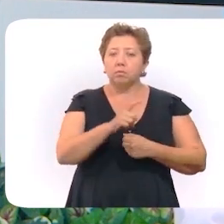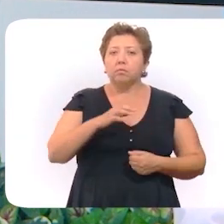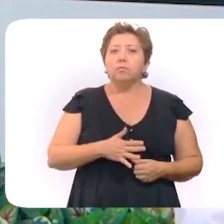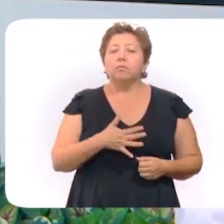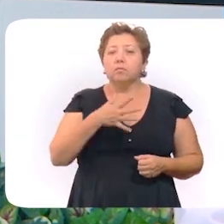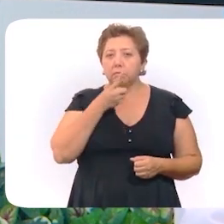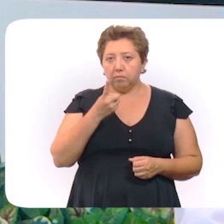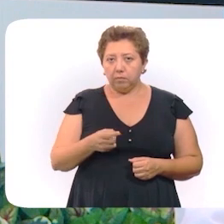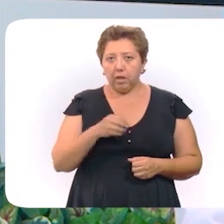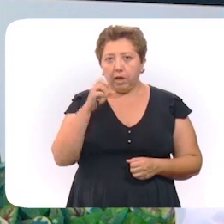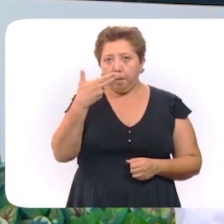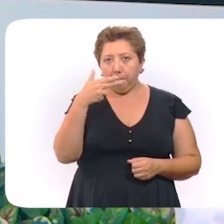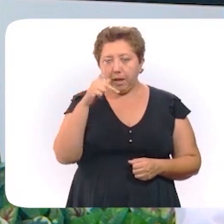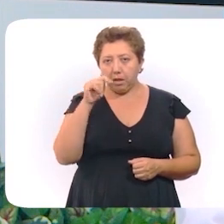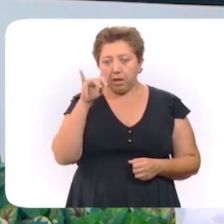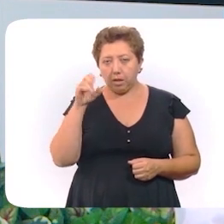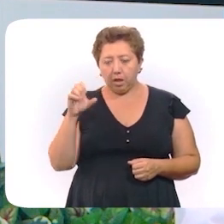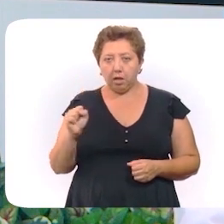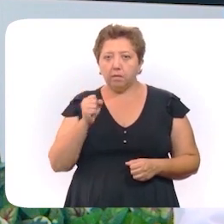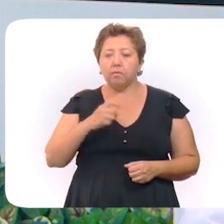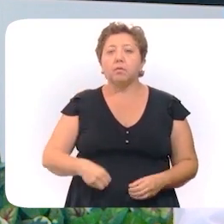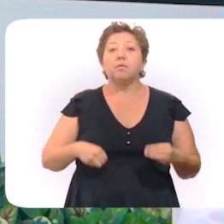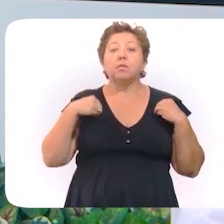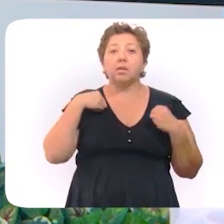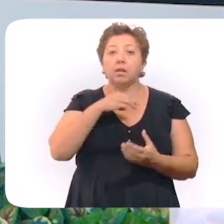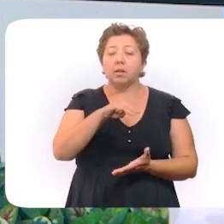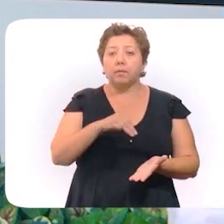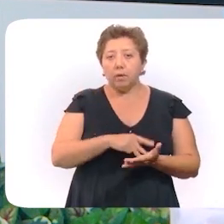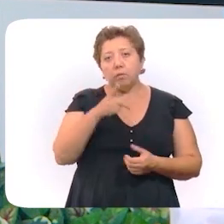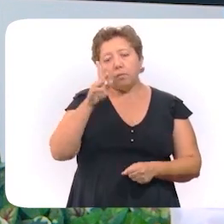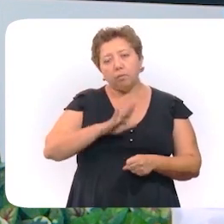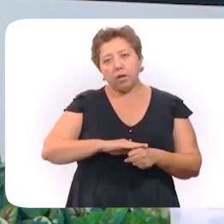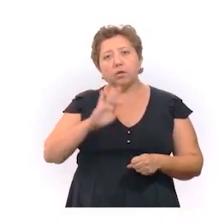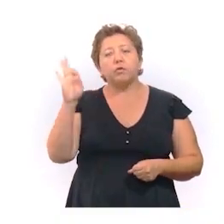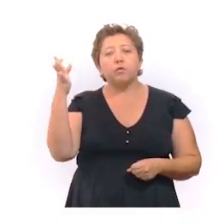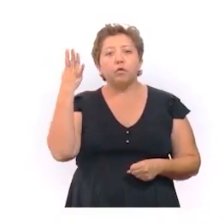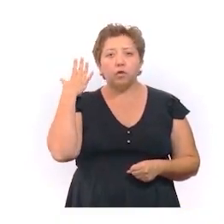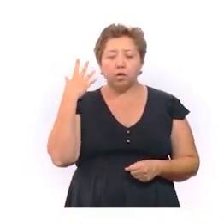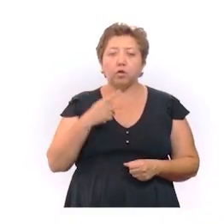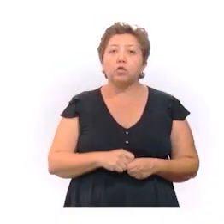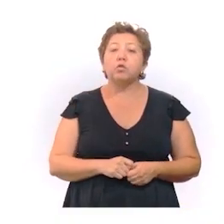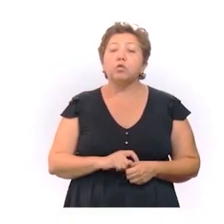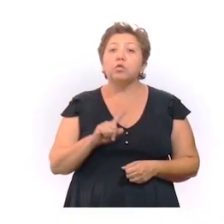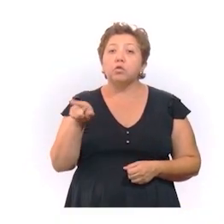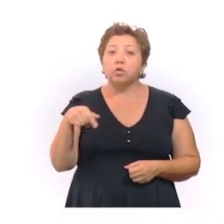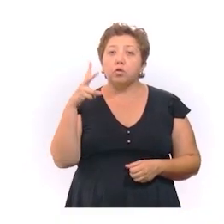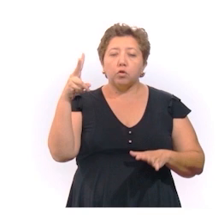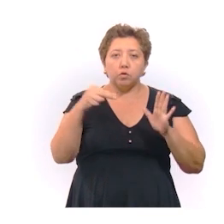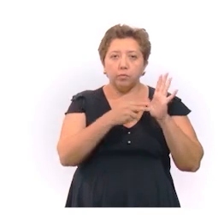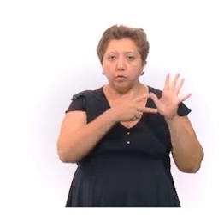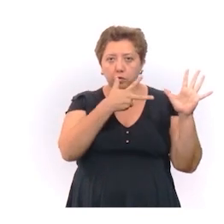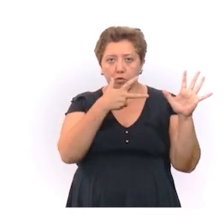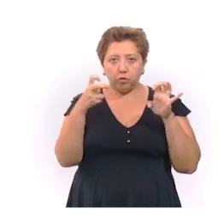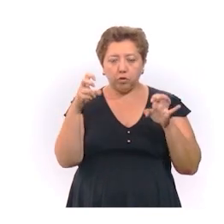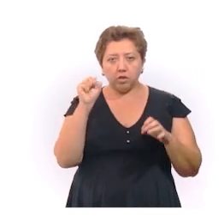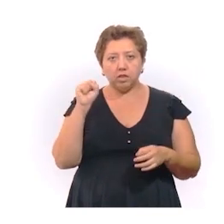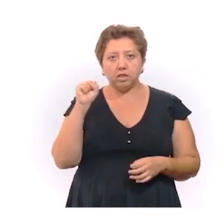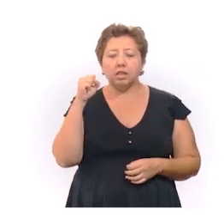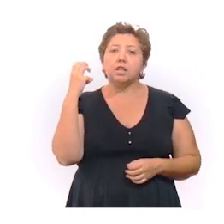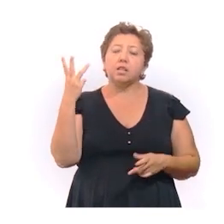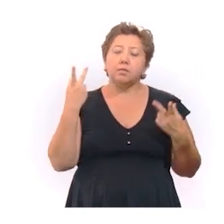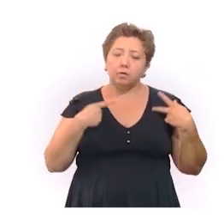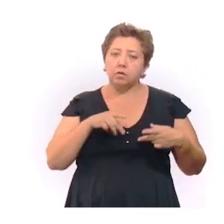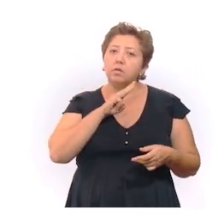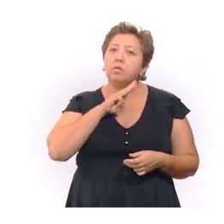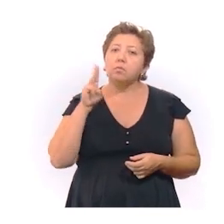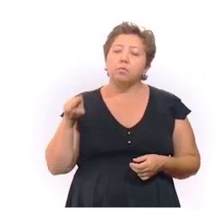e insuficiencia hepática. 6 de ellos residían en Mérida y uno más era foráneo. En total son 2,863 las personas